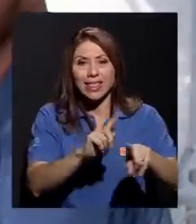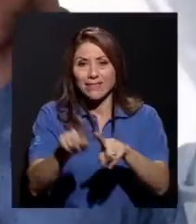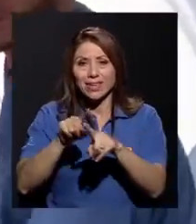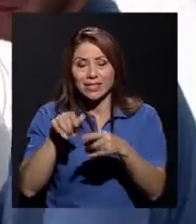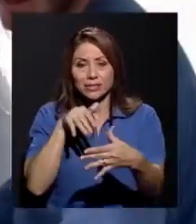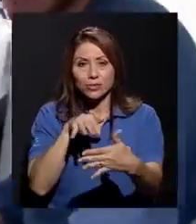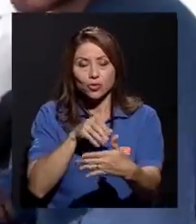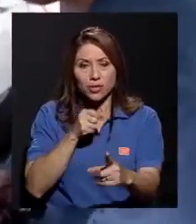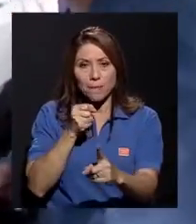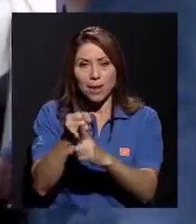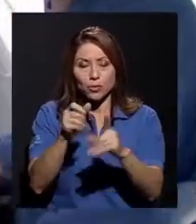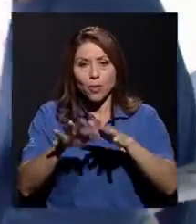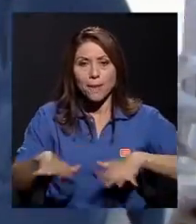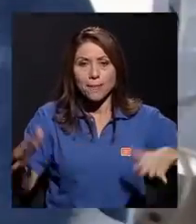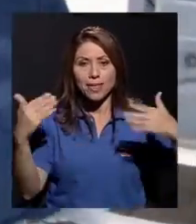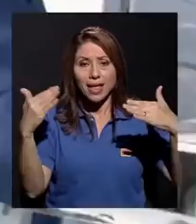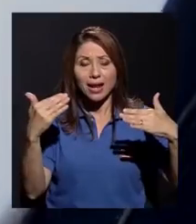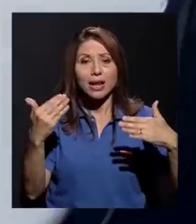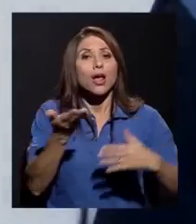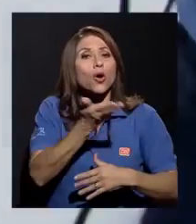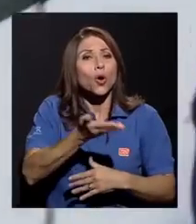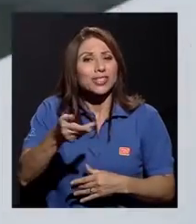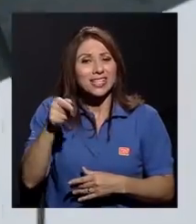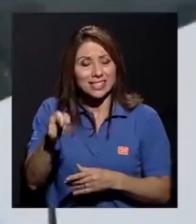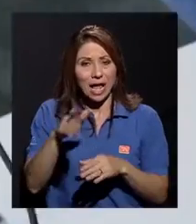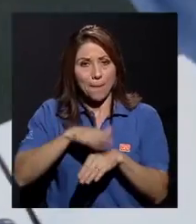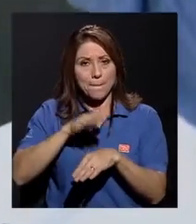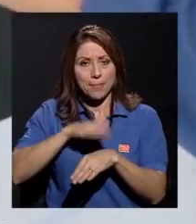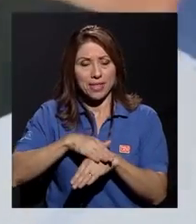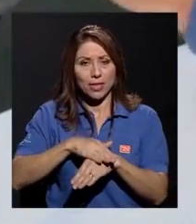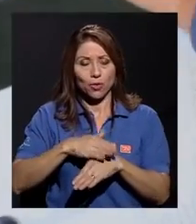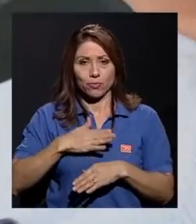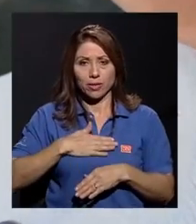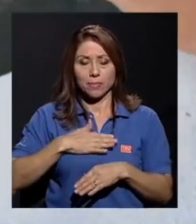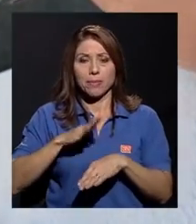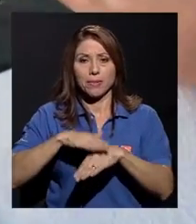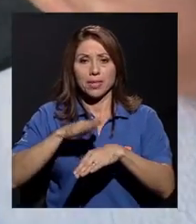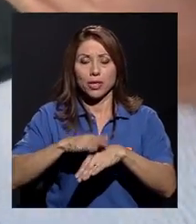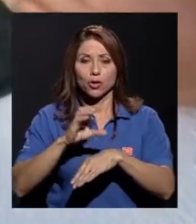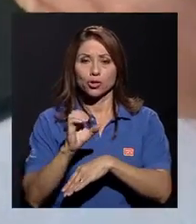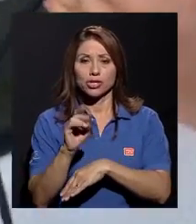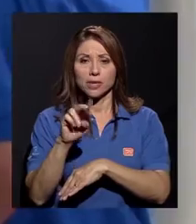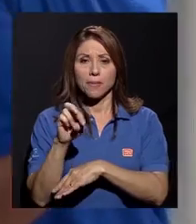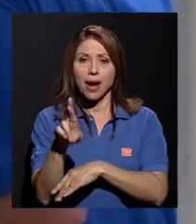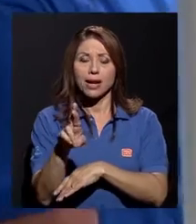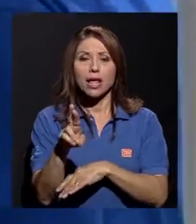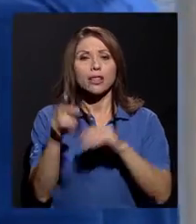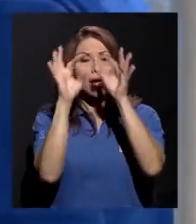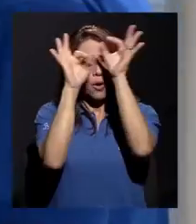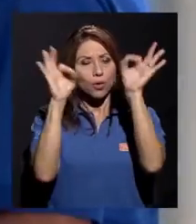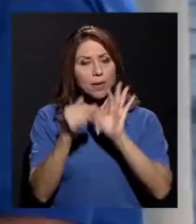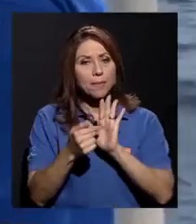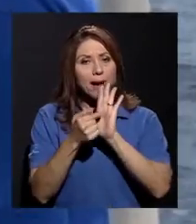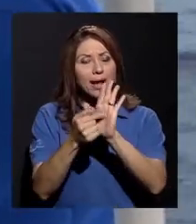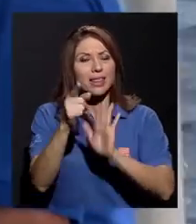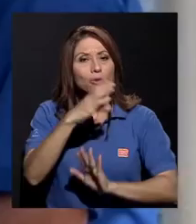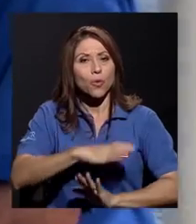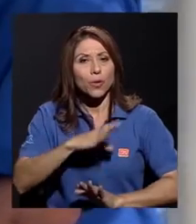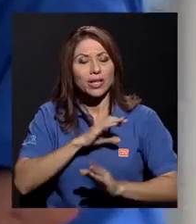permitido alcimar, dar una imagen de un componente social muy importante